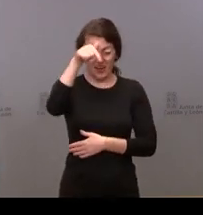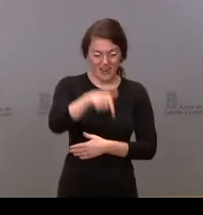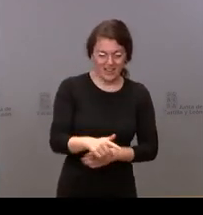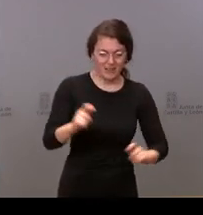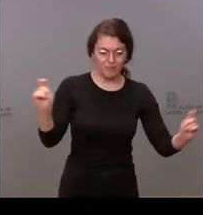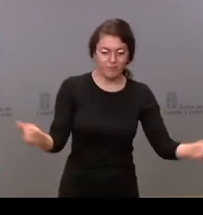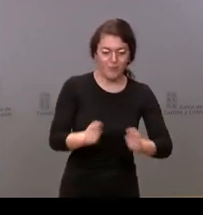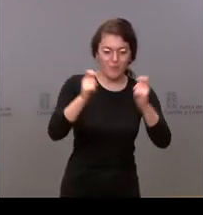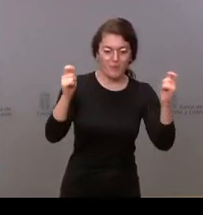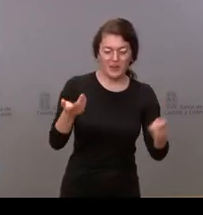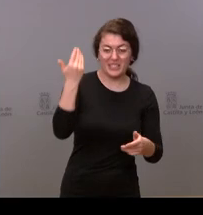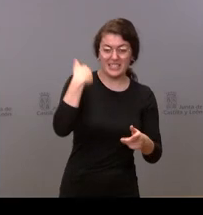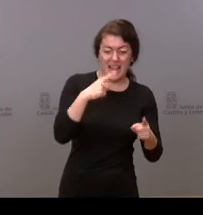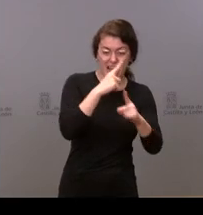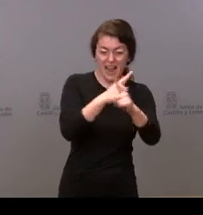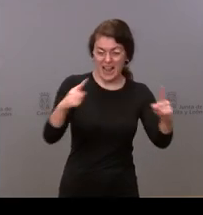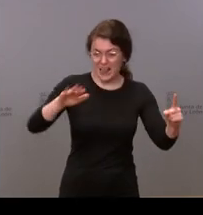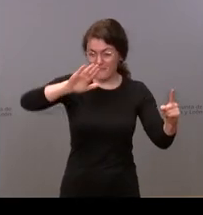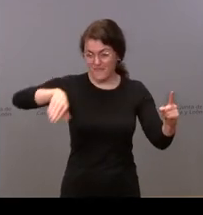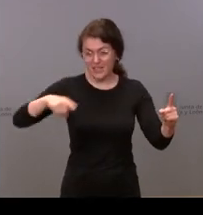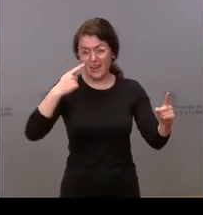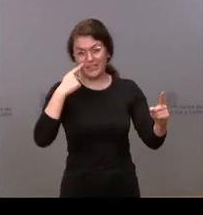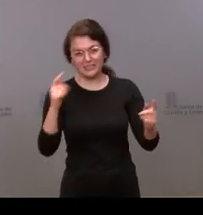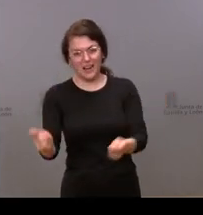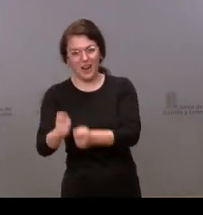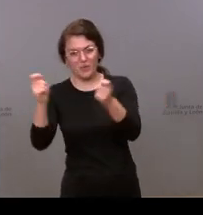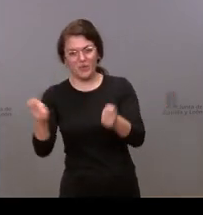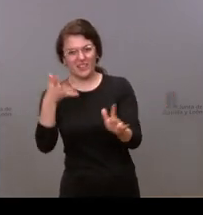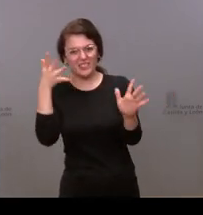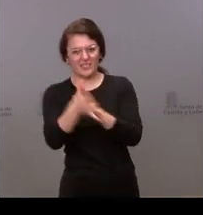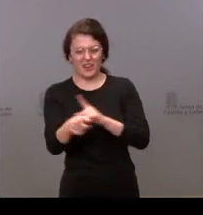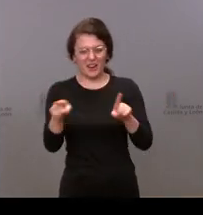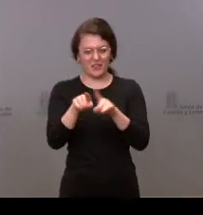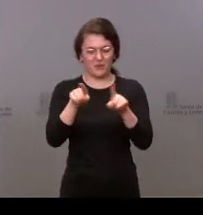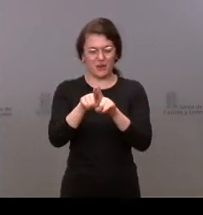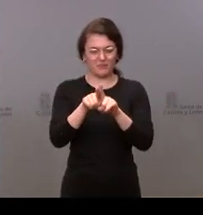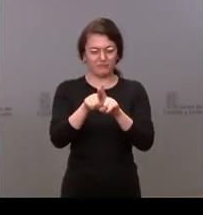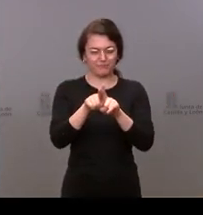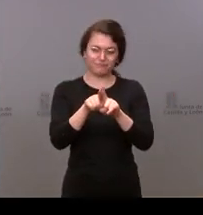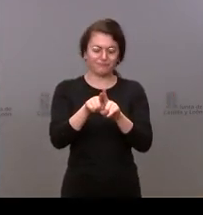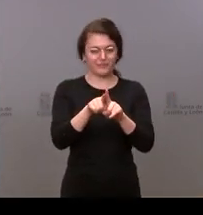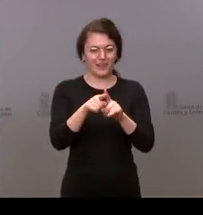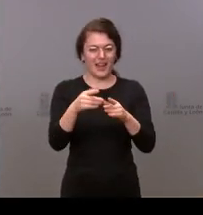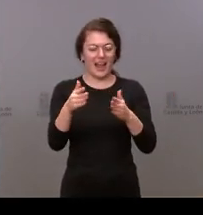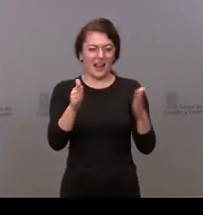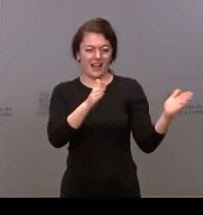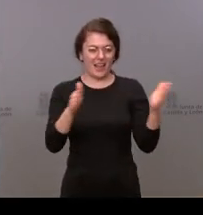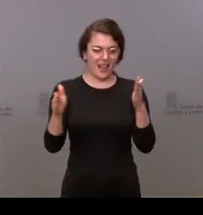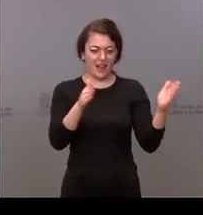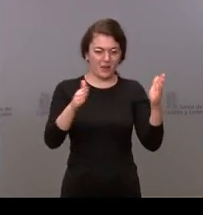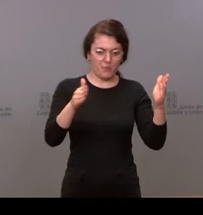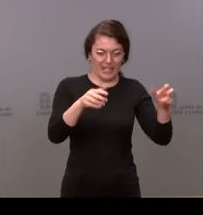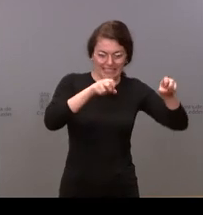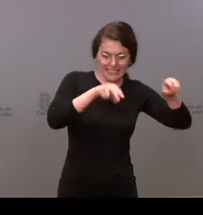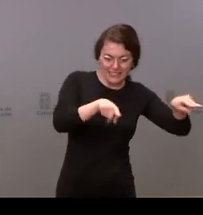anuncia es decir que se ha tardado este año un impasse entre la conclusión del anterior plan y la puesta en marcha o al menos la